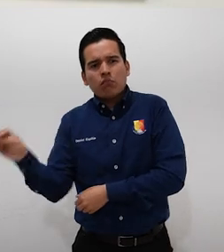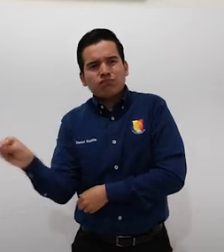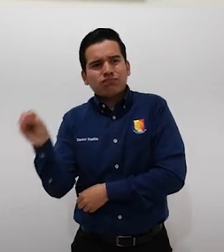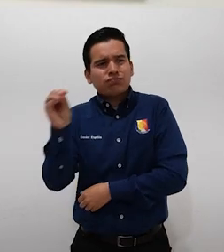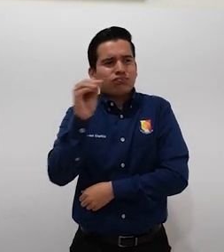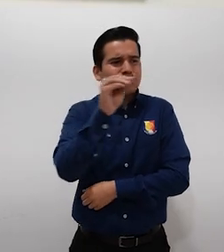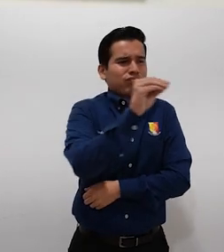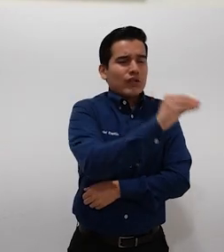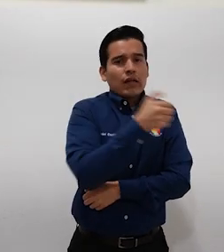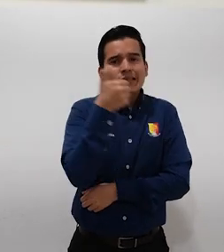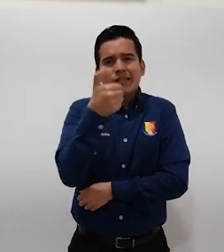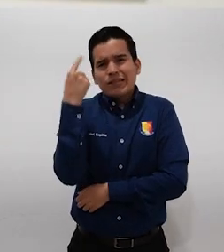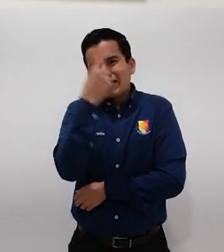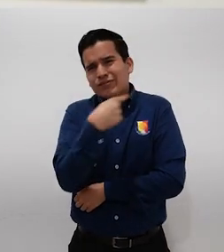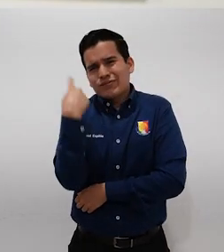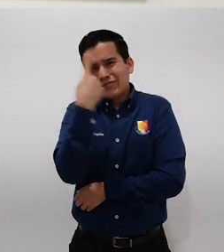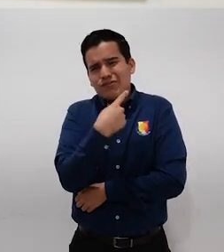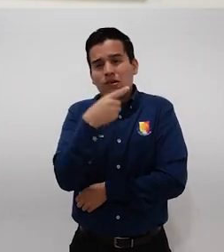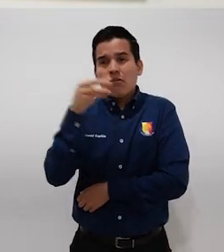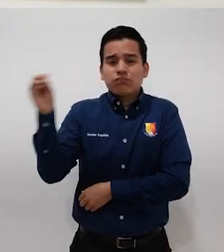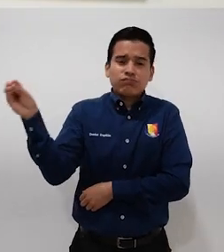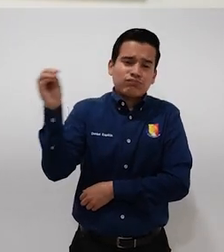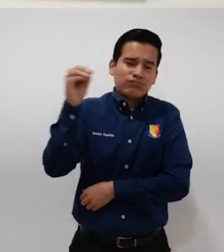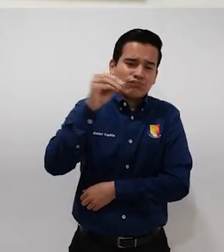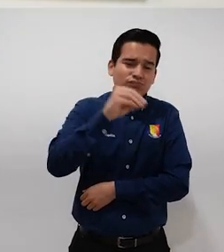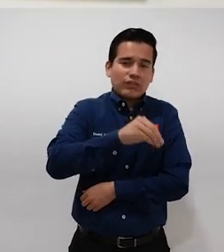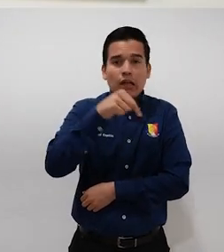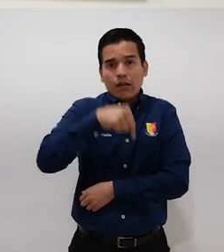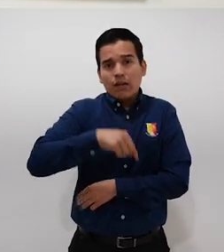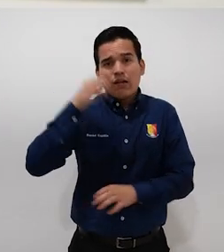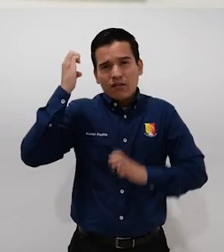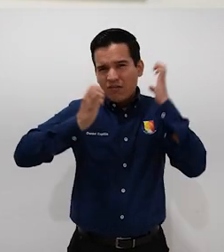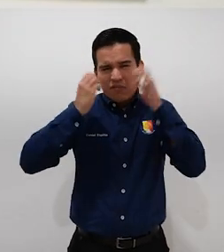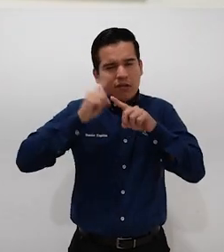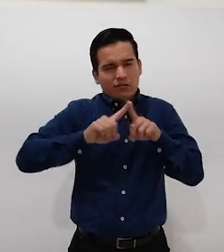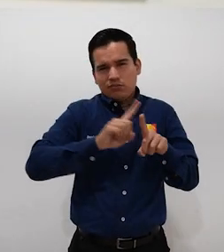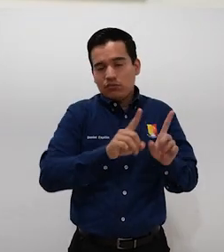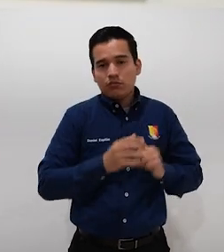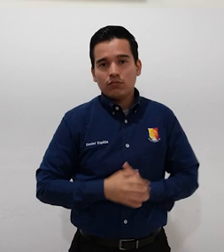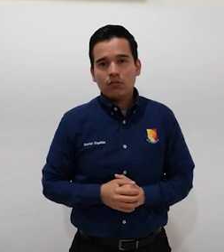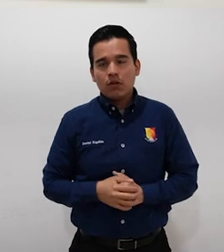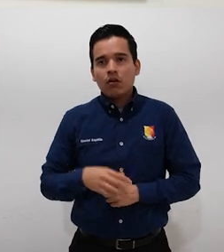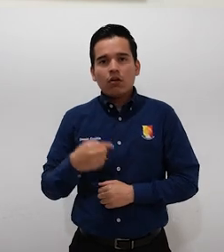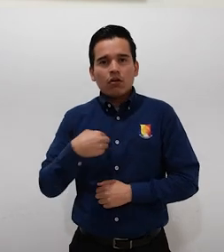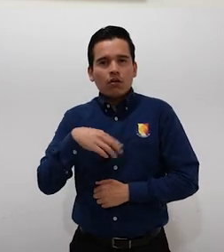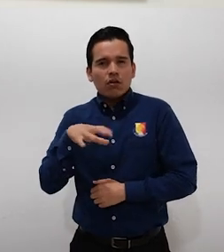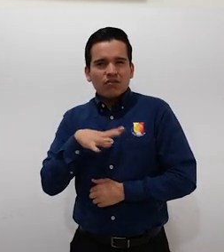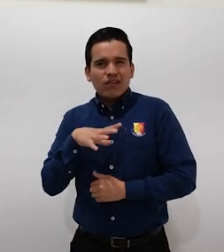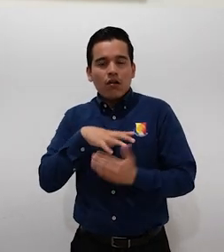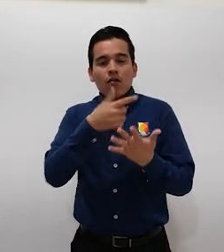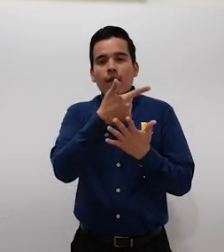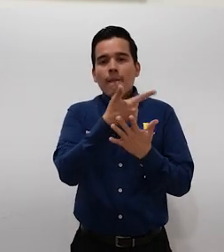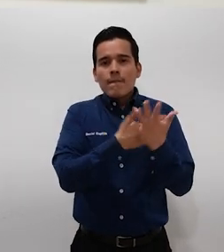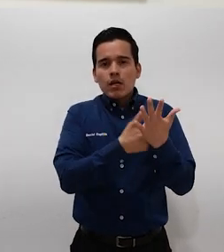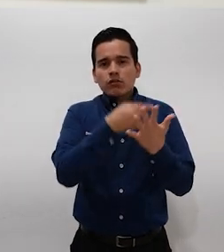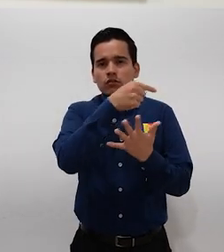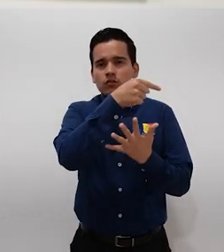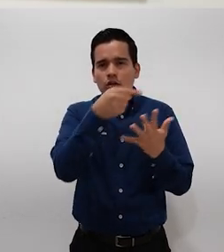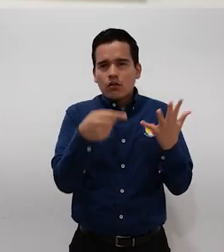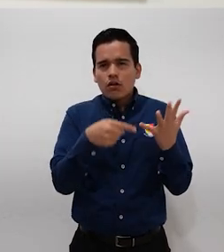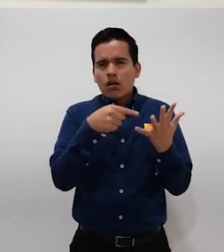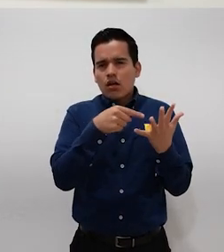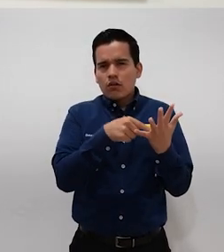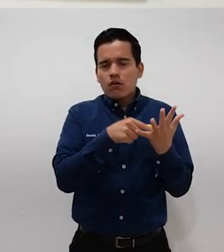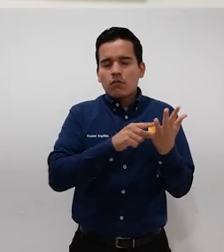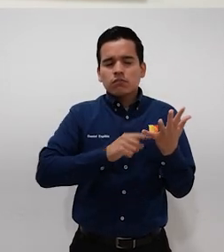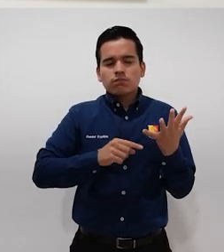horas, siete horas para llegar aquí a los eventos. Yo incluso tengo un padrón artesanal yo que